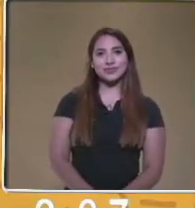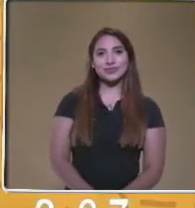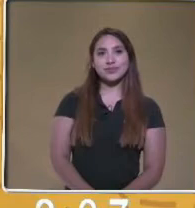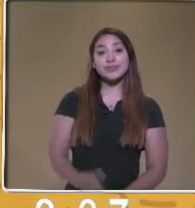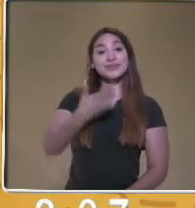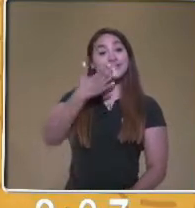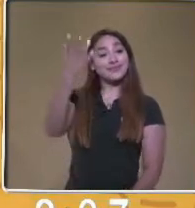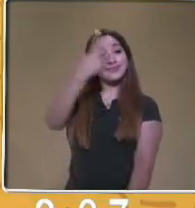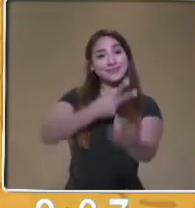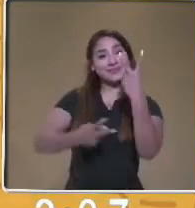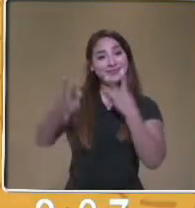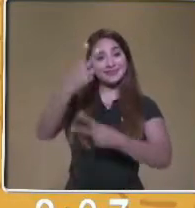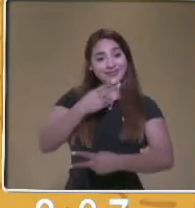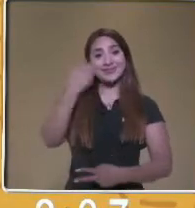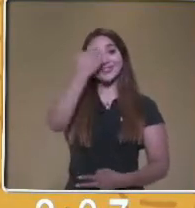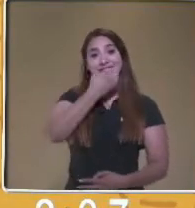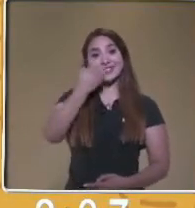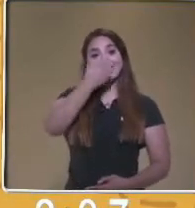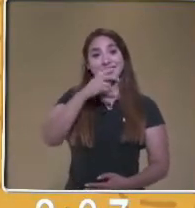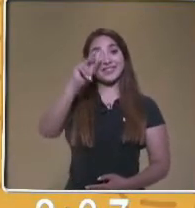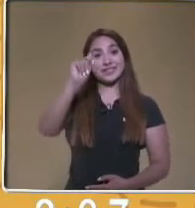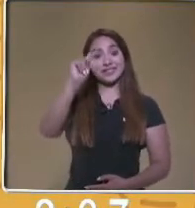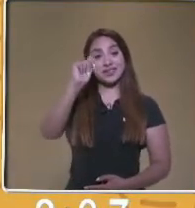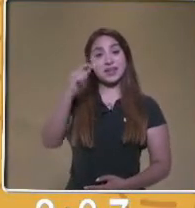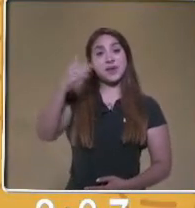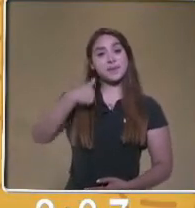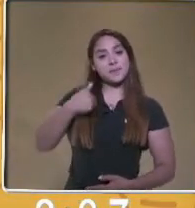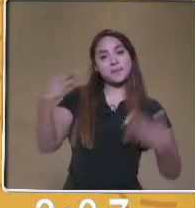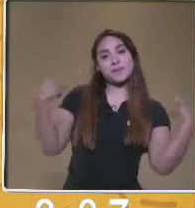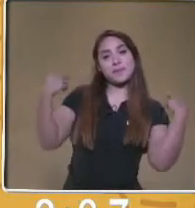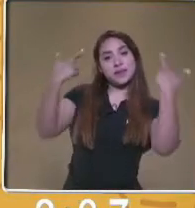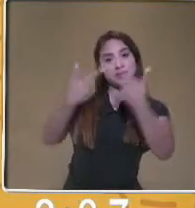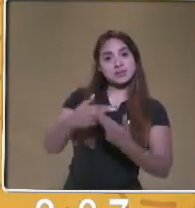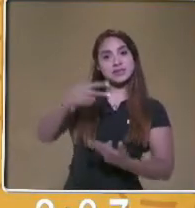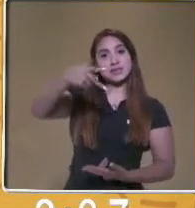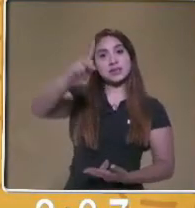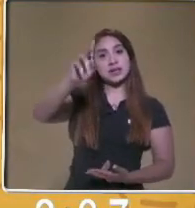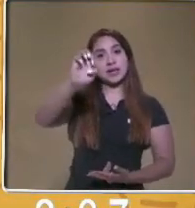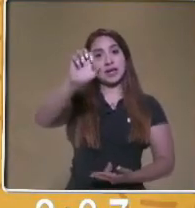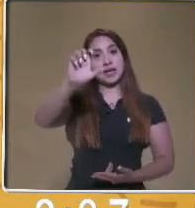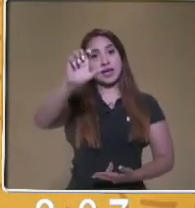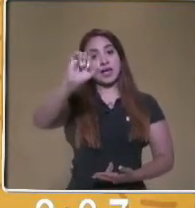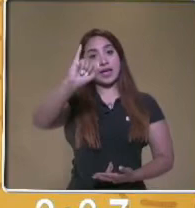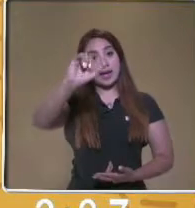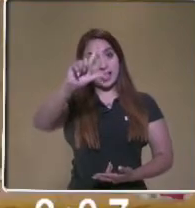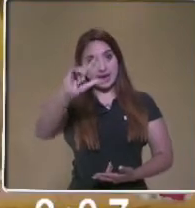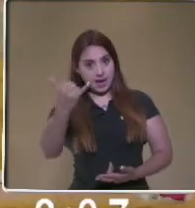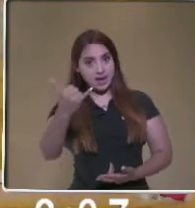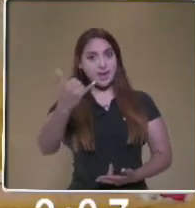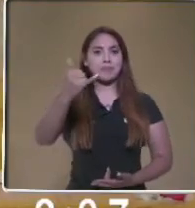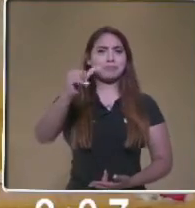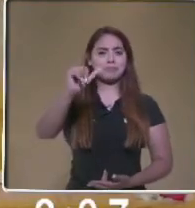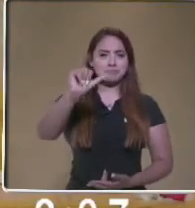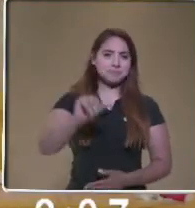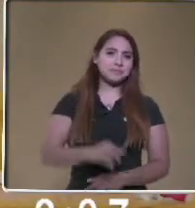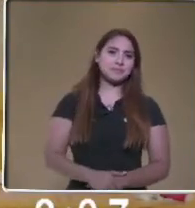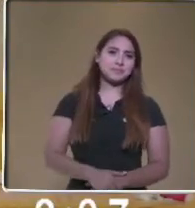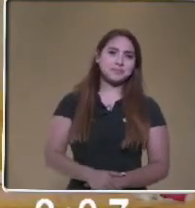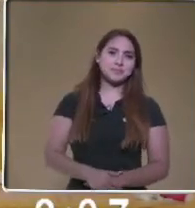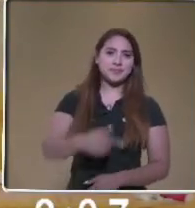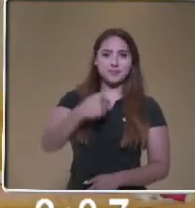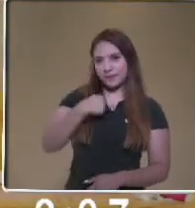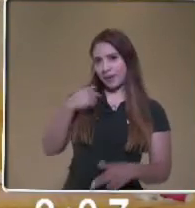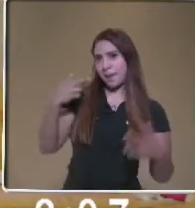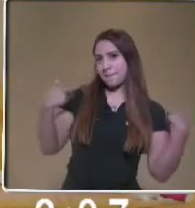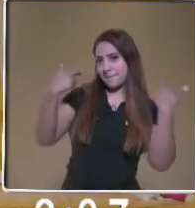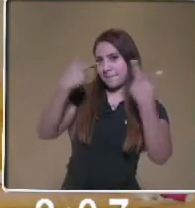Bienvenidos nuevamente a Escuela TV. Soy la maestra Keila y ya sabes, me acompaña el día de hoy el maestro Jorge